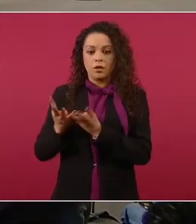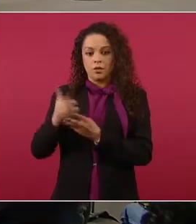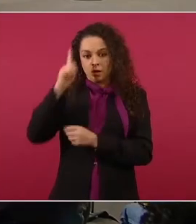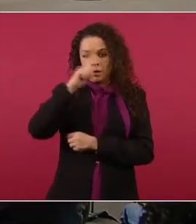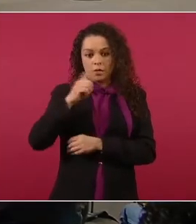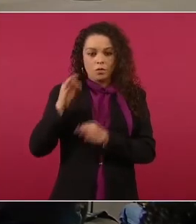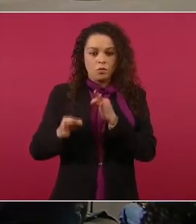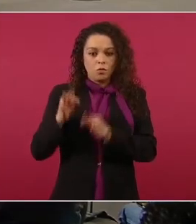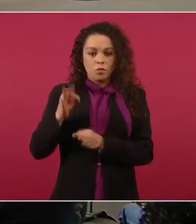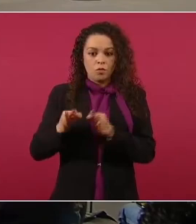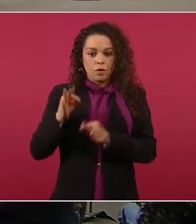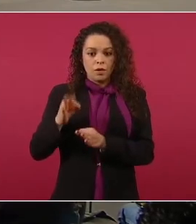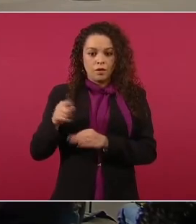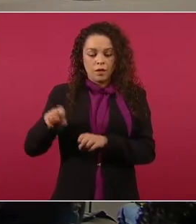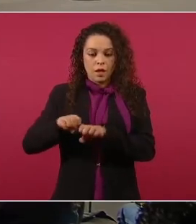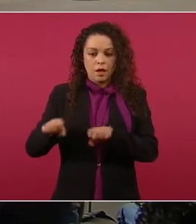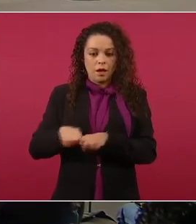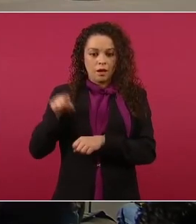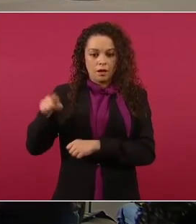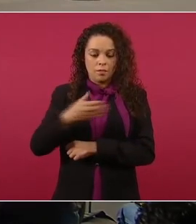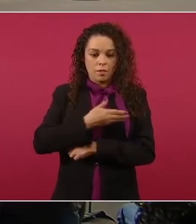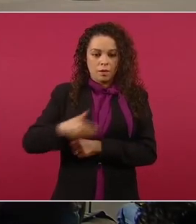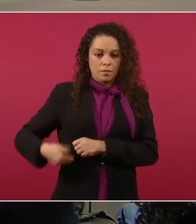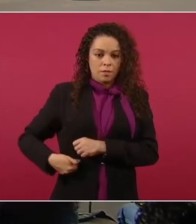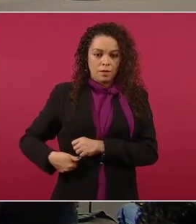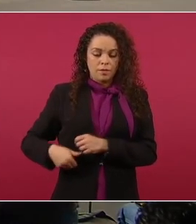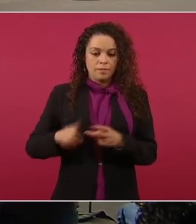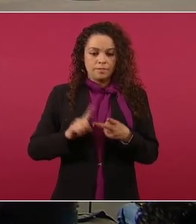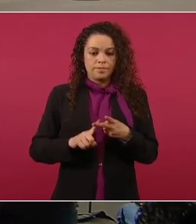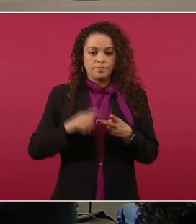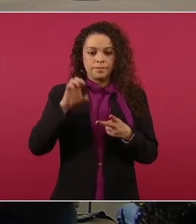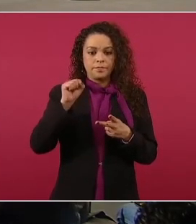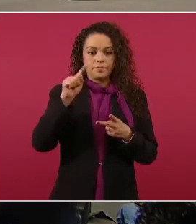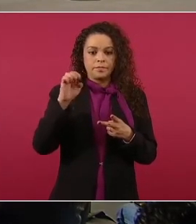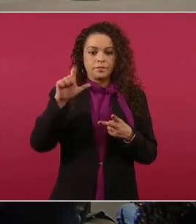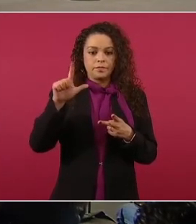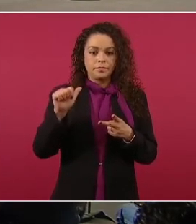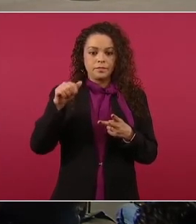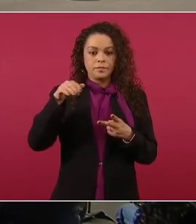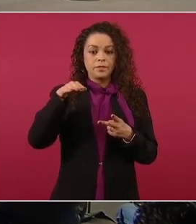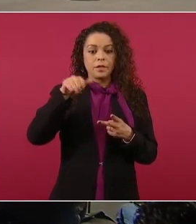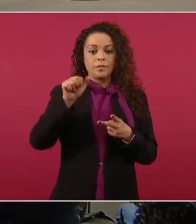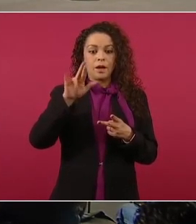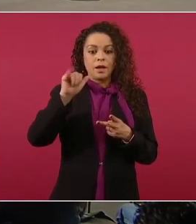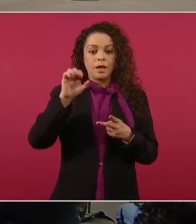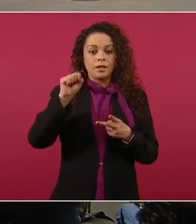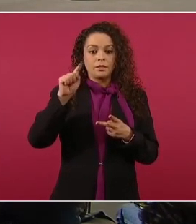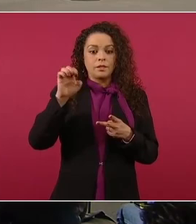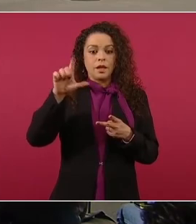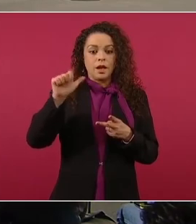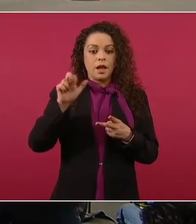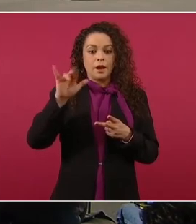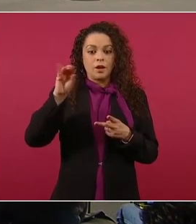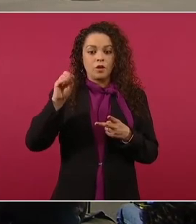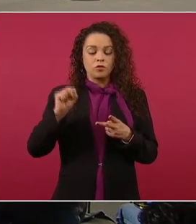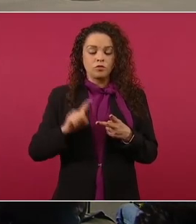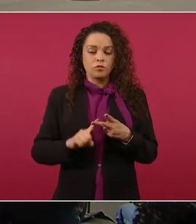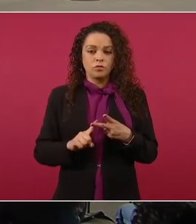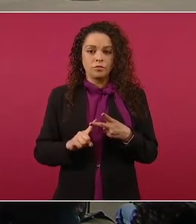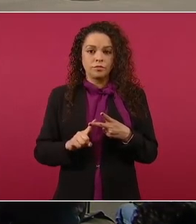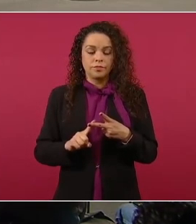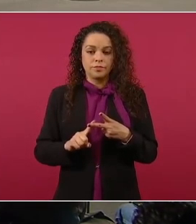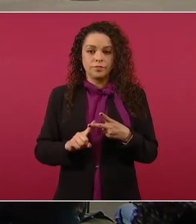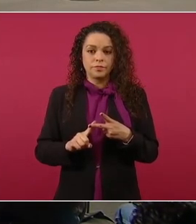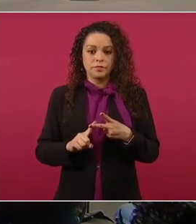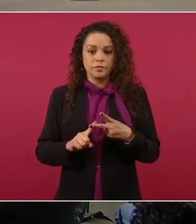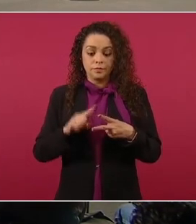Ejecutivo Federal, María Estela Ríos, y